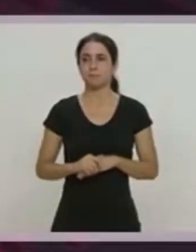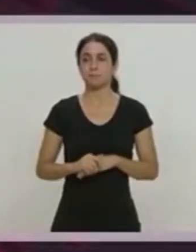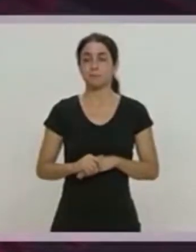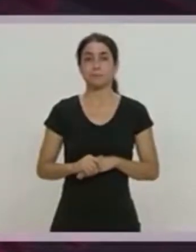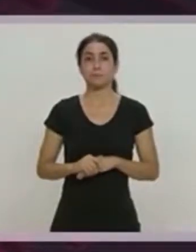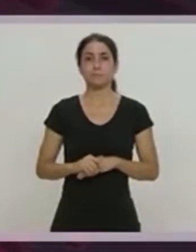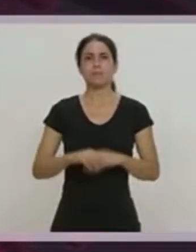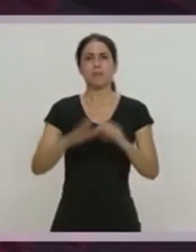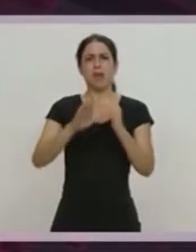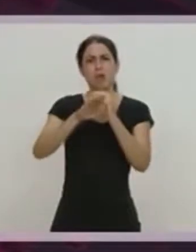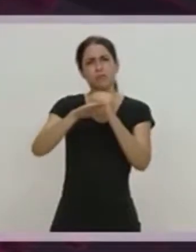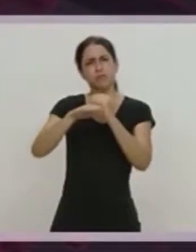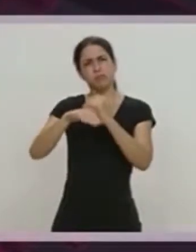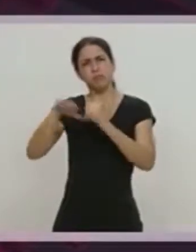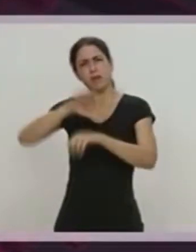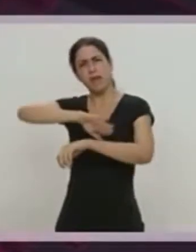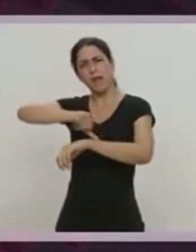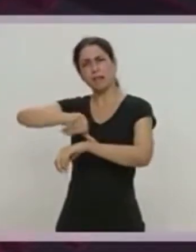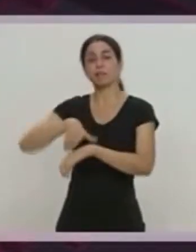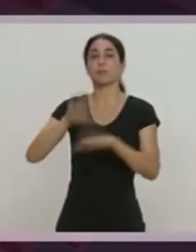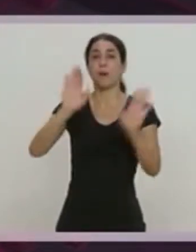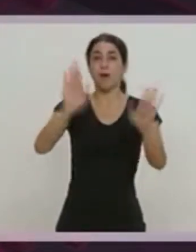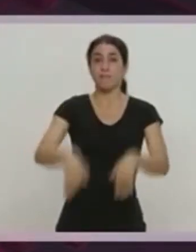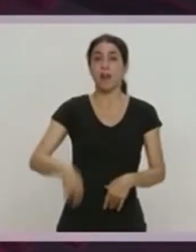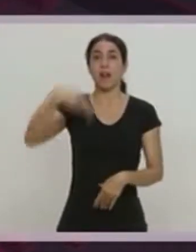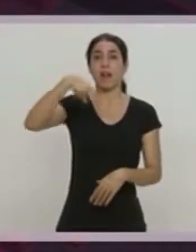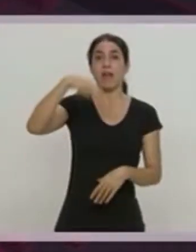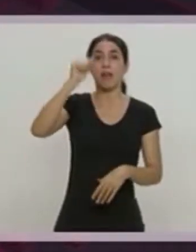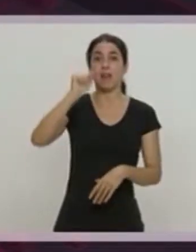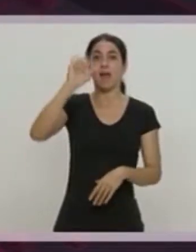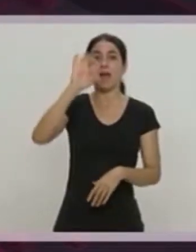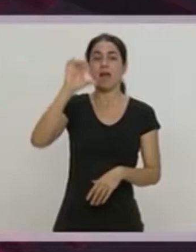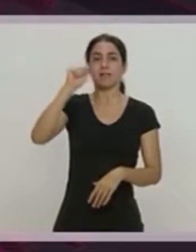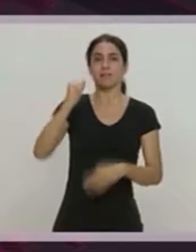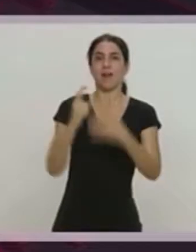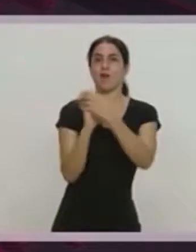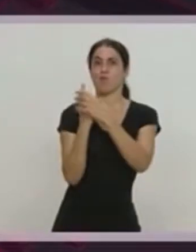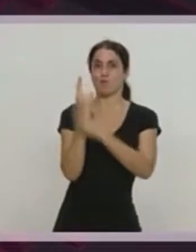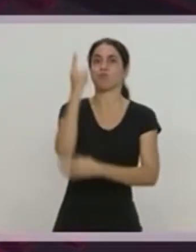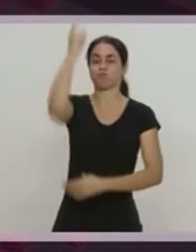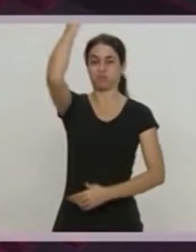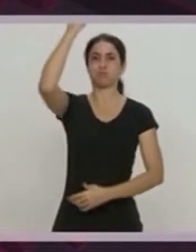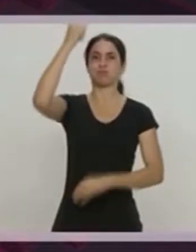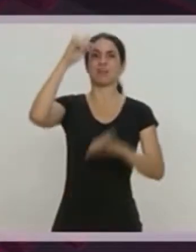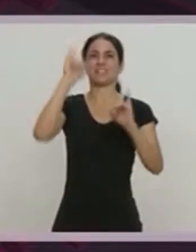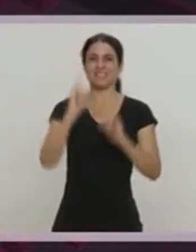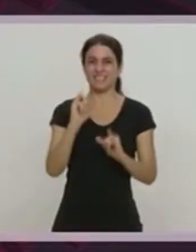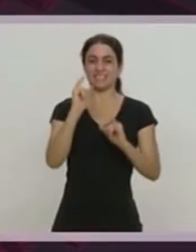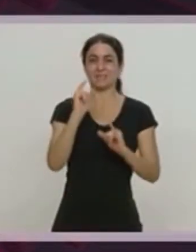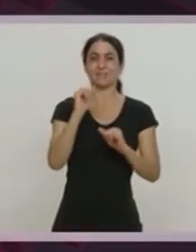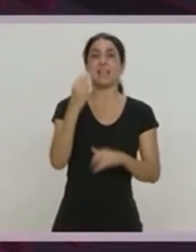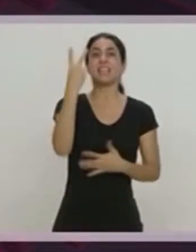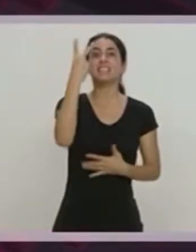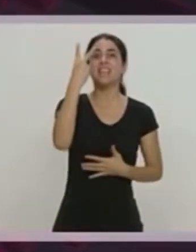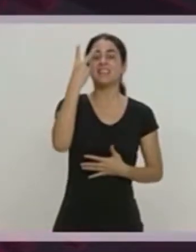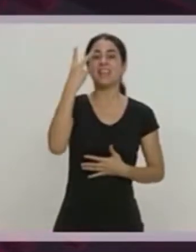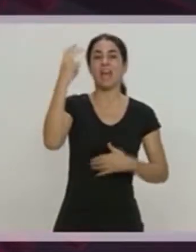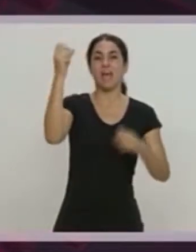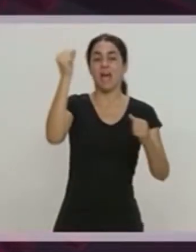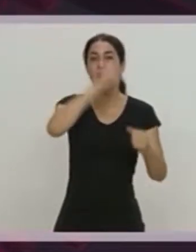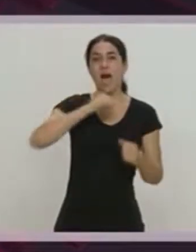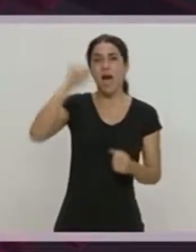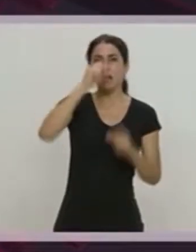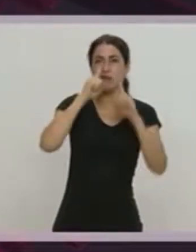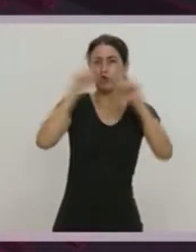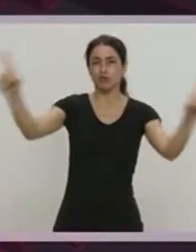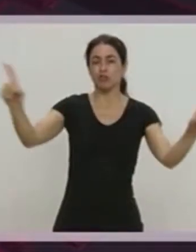Tras varios retrasos, la NASA ha conseguido poner en el espacio la sonda Parker, que en sus siete años de viaje va a batir récords de velocidad. Va a llegar a los